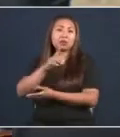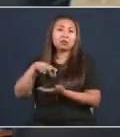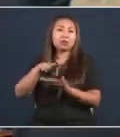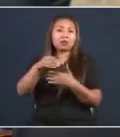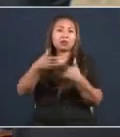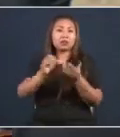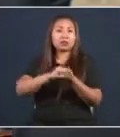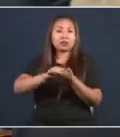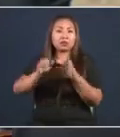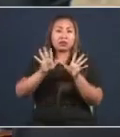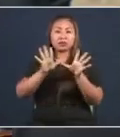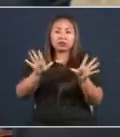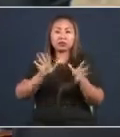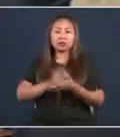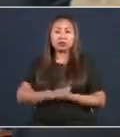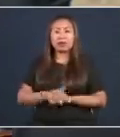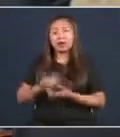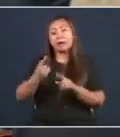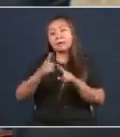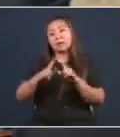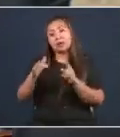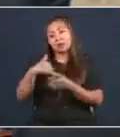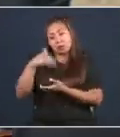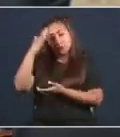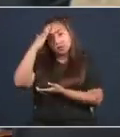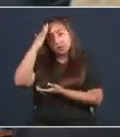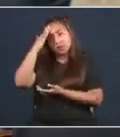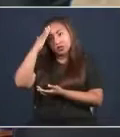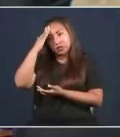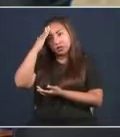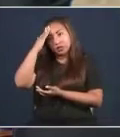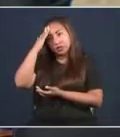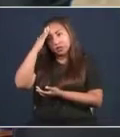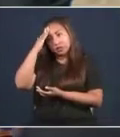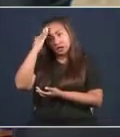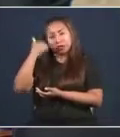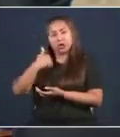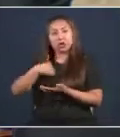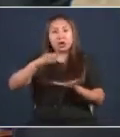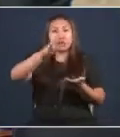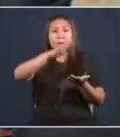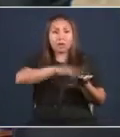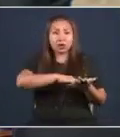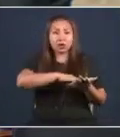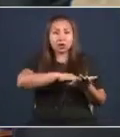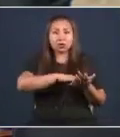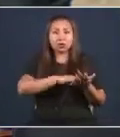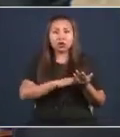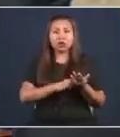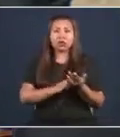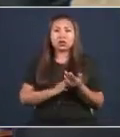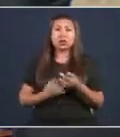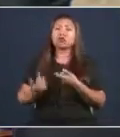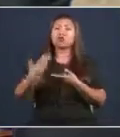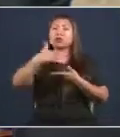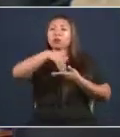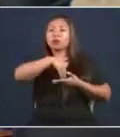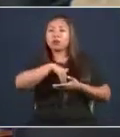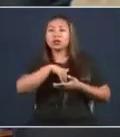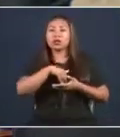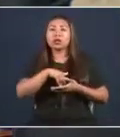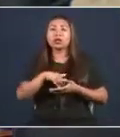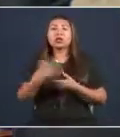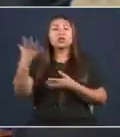Pero lo que sí sé es que yo me matriculé en el proyecto de Nito Cortizo 10 años